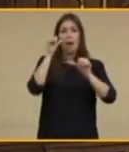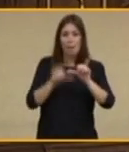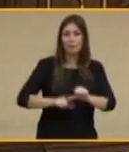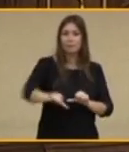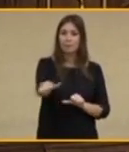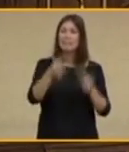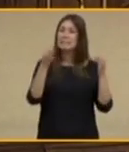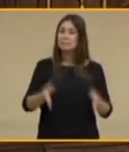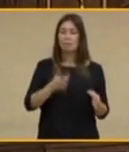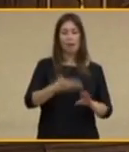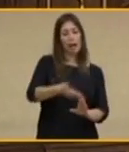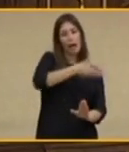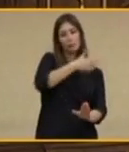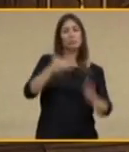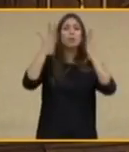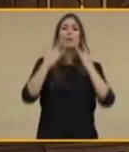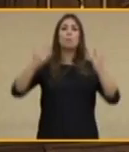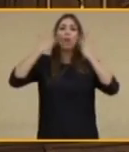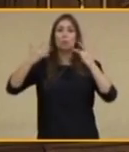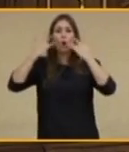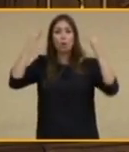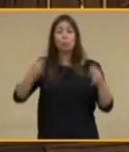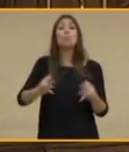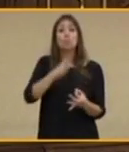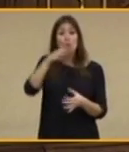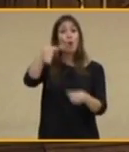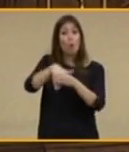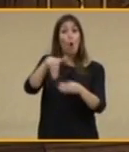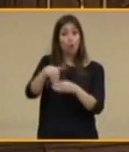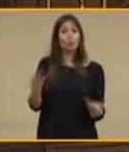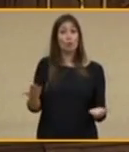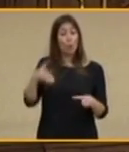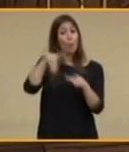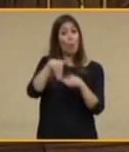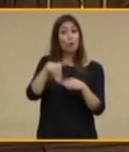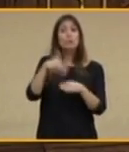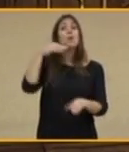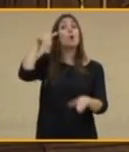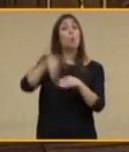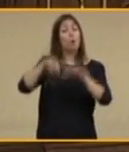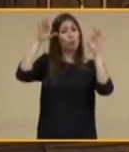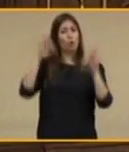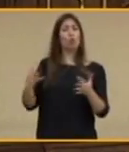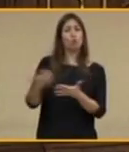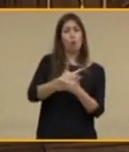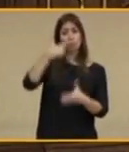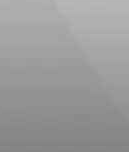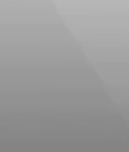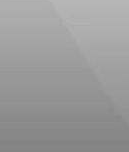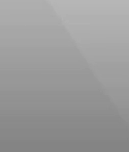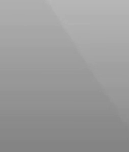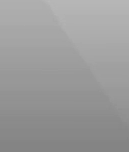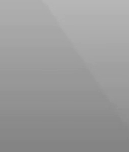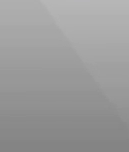saldadas. Por eso se vota en referéndum, para que lo que se acuerda solemnemente entre todos pueda obligar a todos.